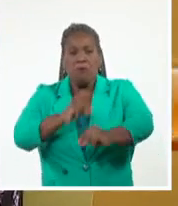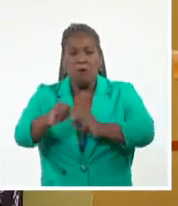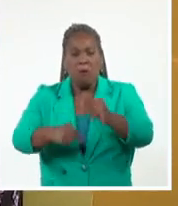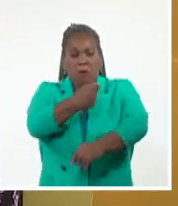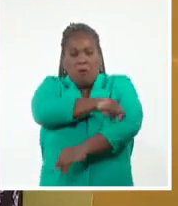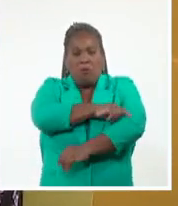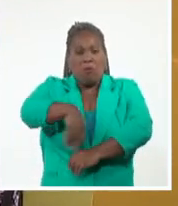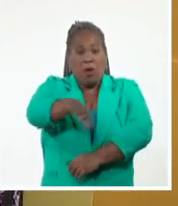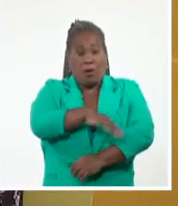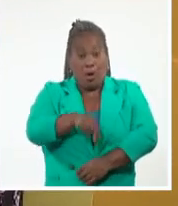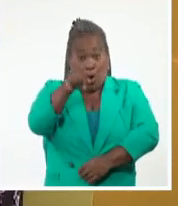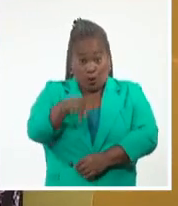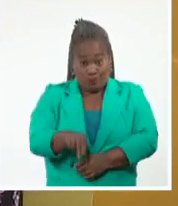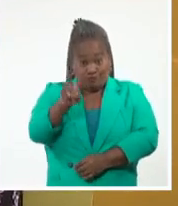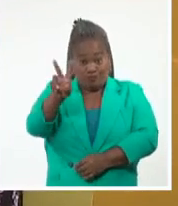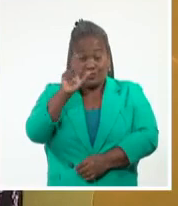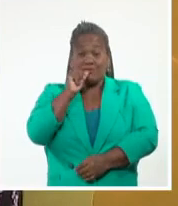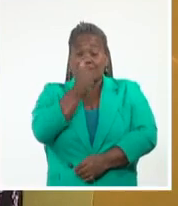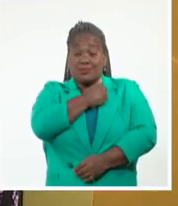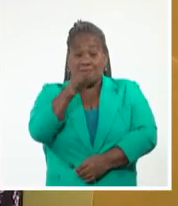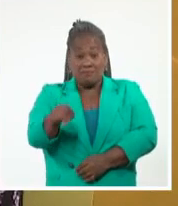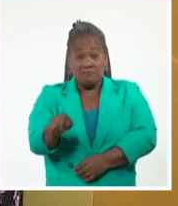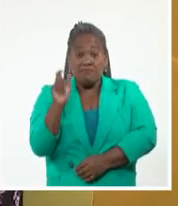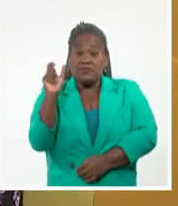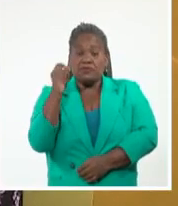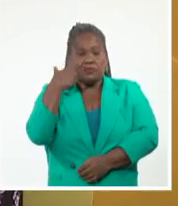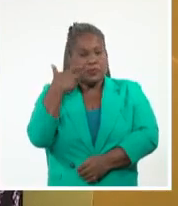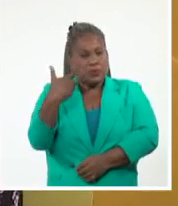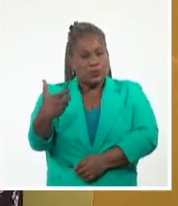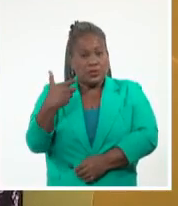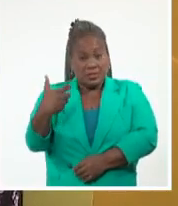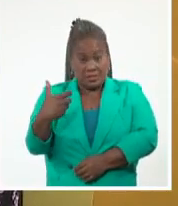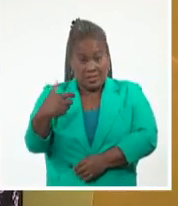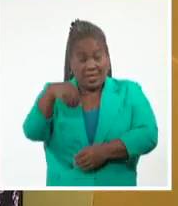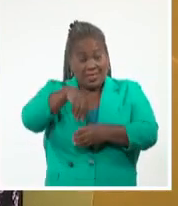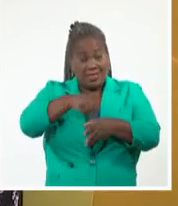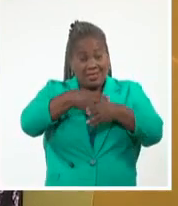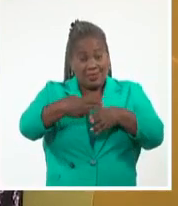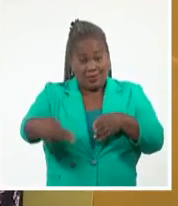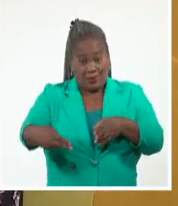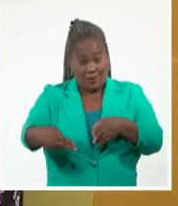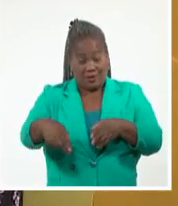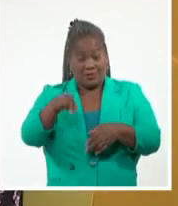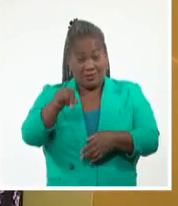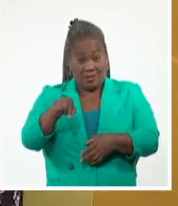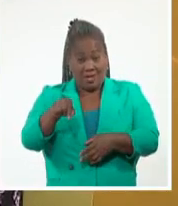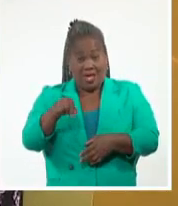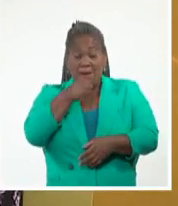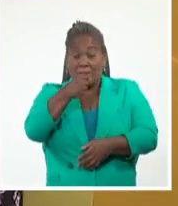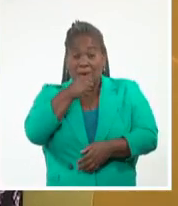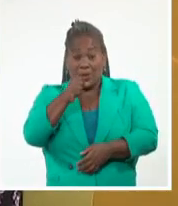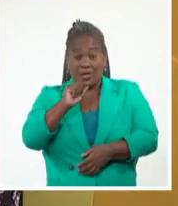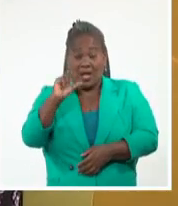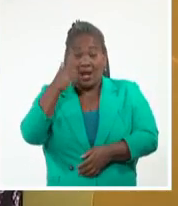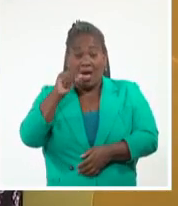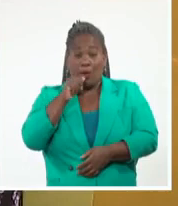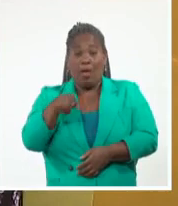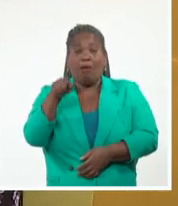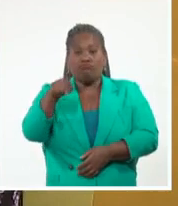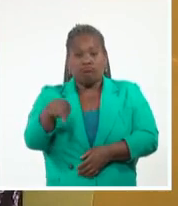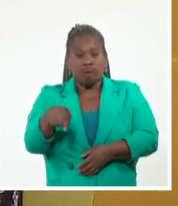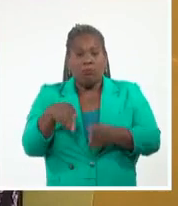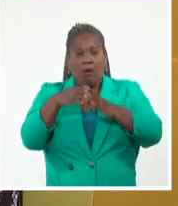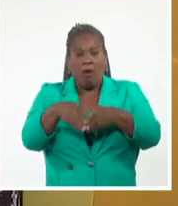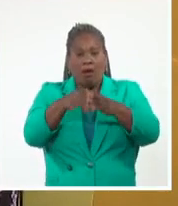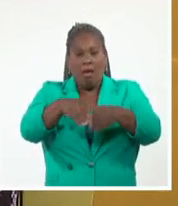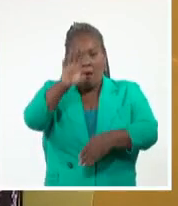Hoy, 2 de diciembre, una fecha con gran significación histórica, la colega Claudia Álvarez se encuentra en el Memorial Granma del Museo